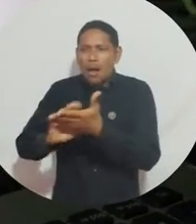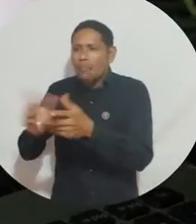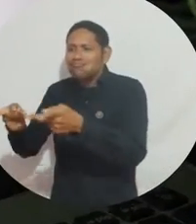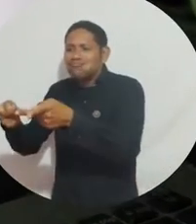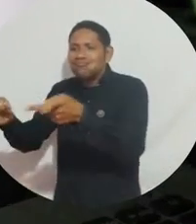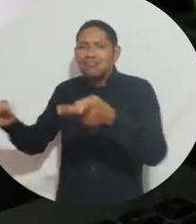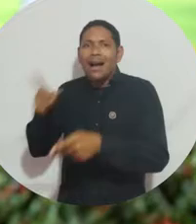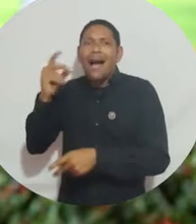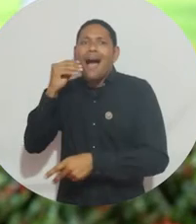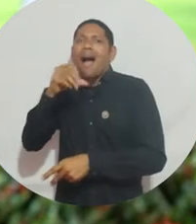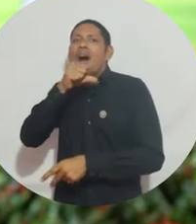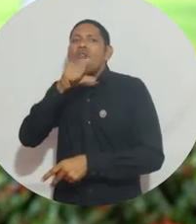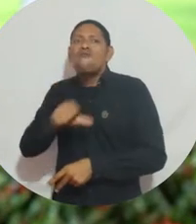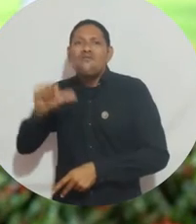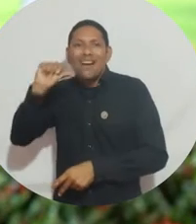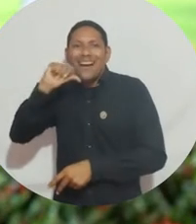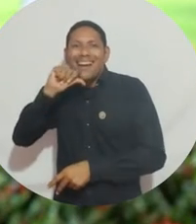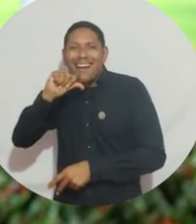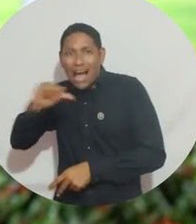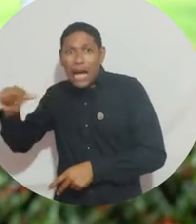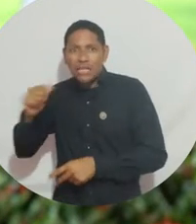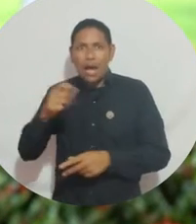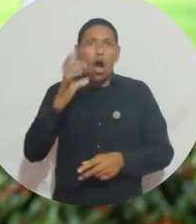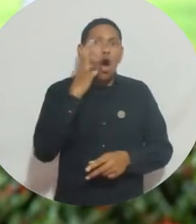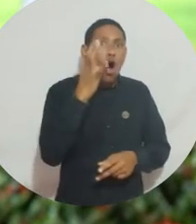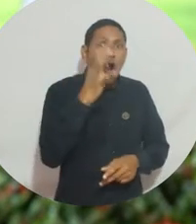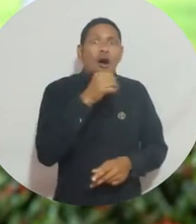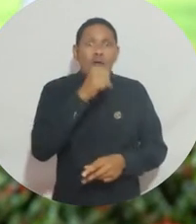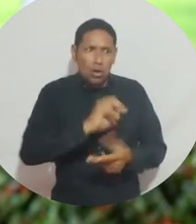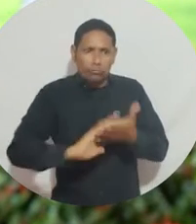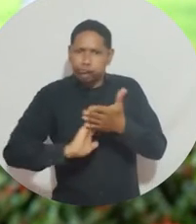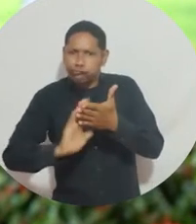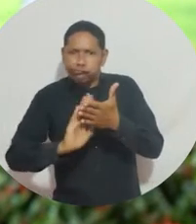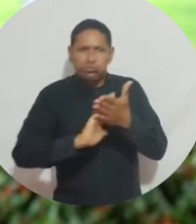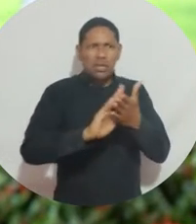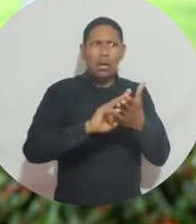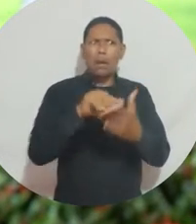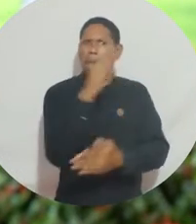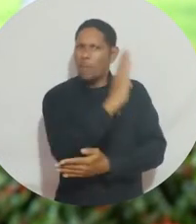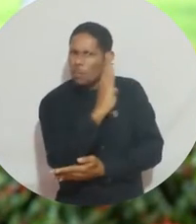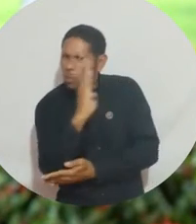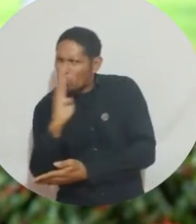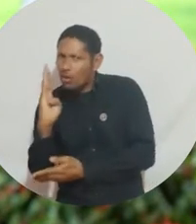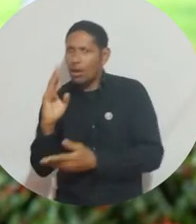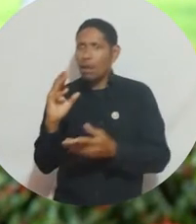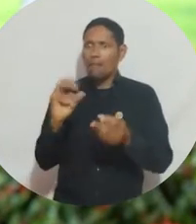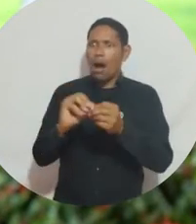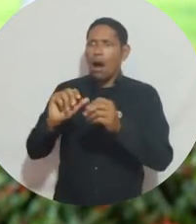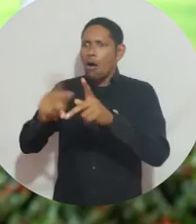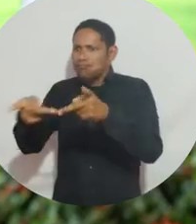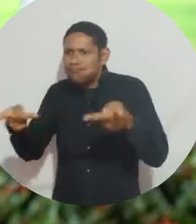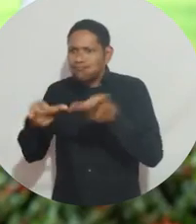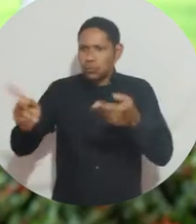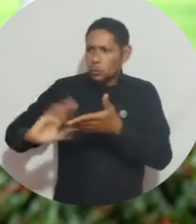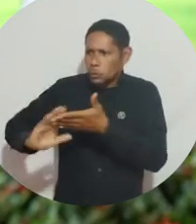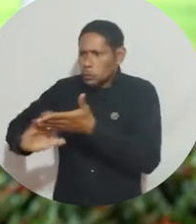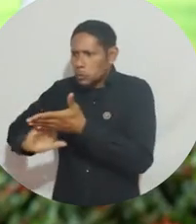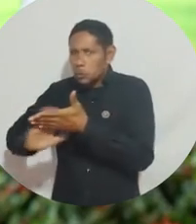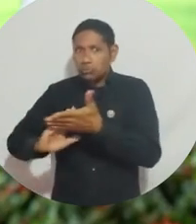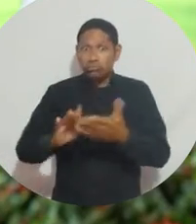abuelitas, porque ya el ala de los abuelos fue intervenida. Se a construir una especie de biblioteca y cualquier otra